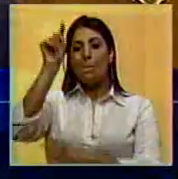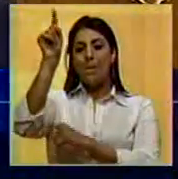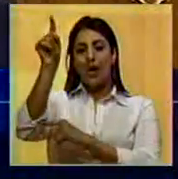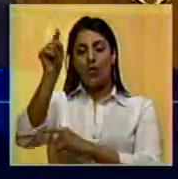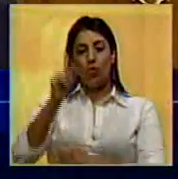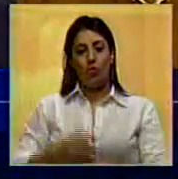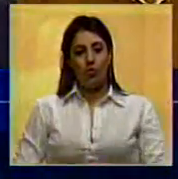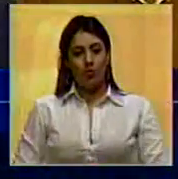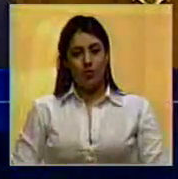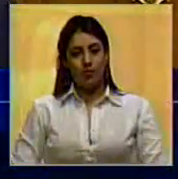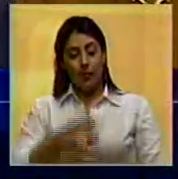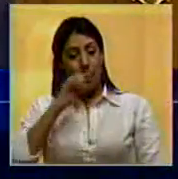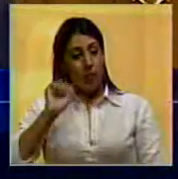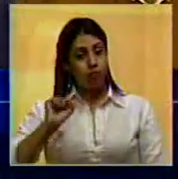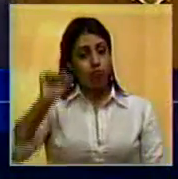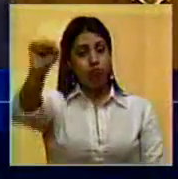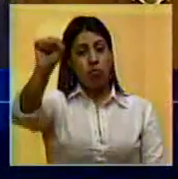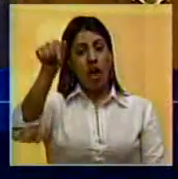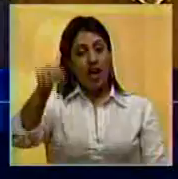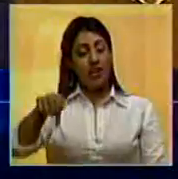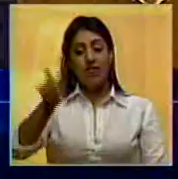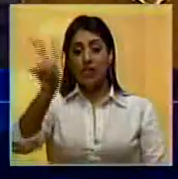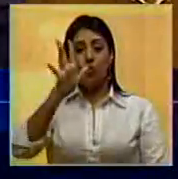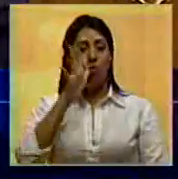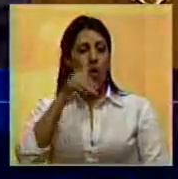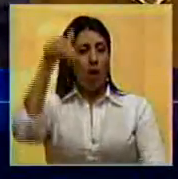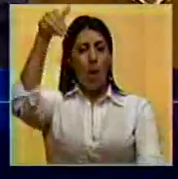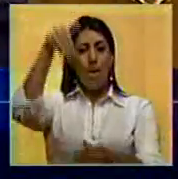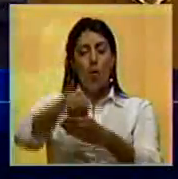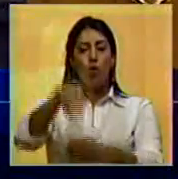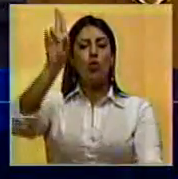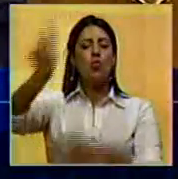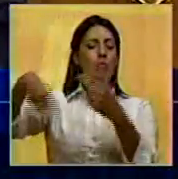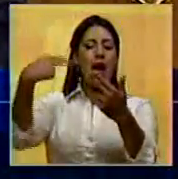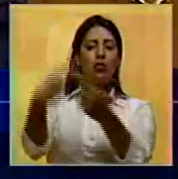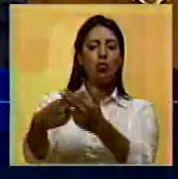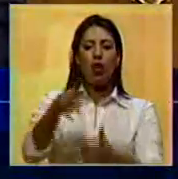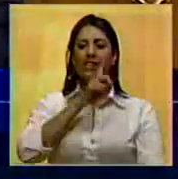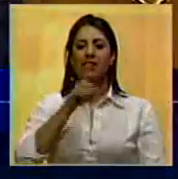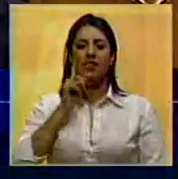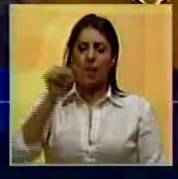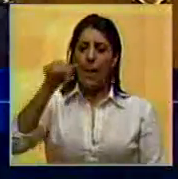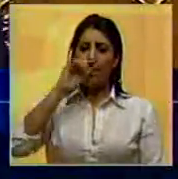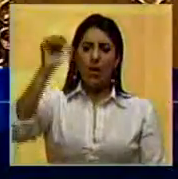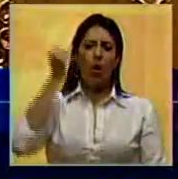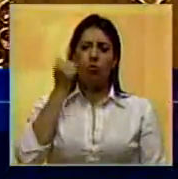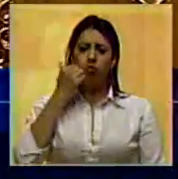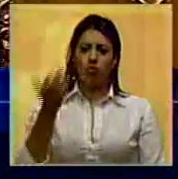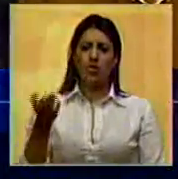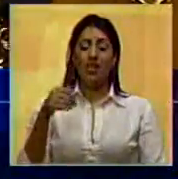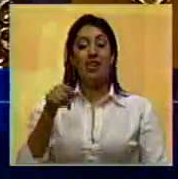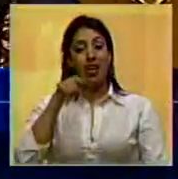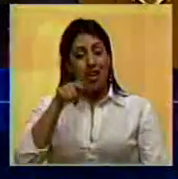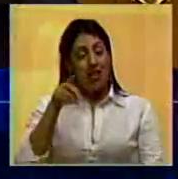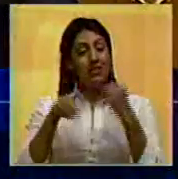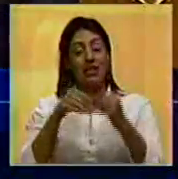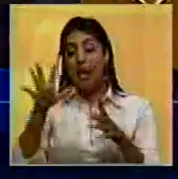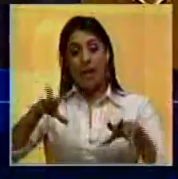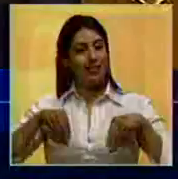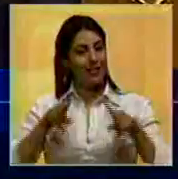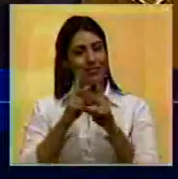Maduro que en Venezuela no haya elecciones nunca más y eso es